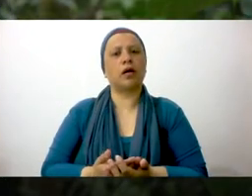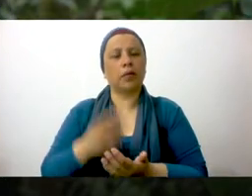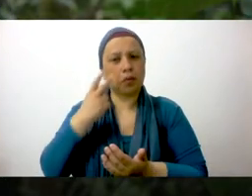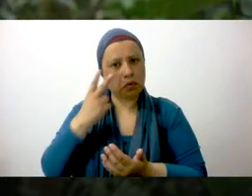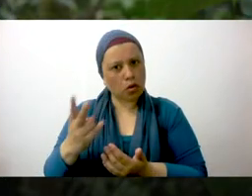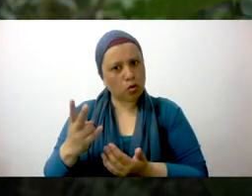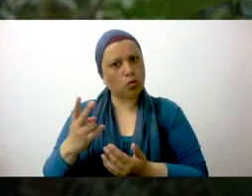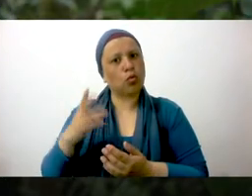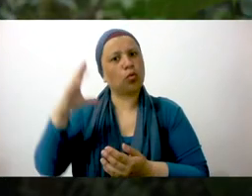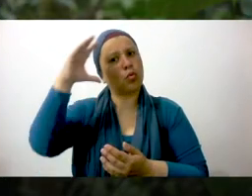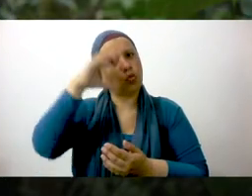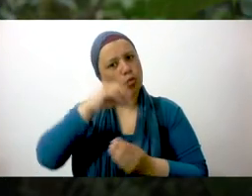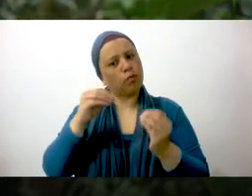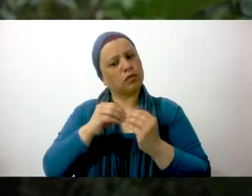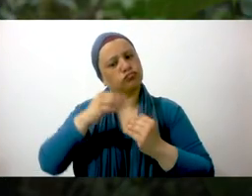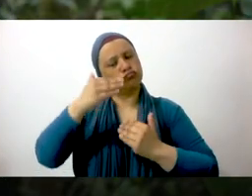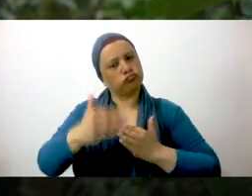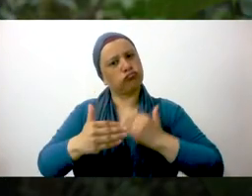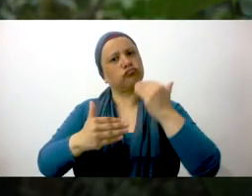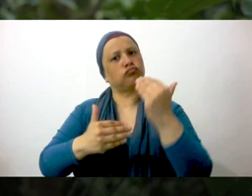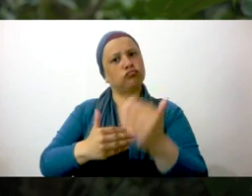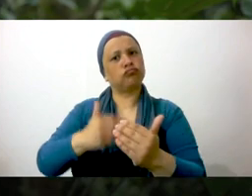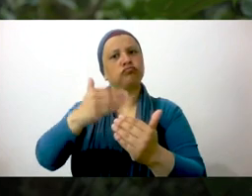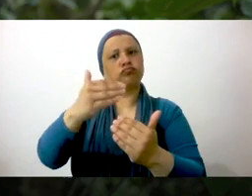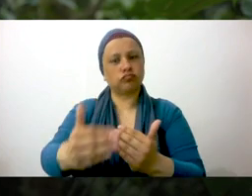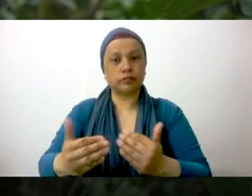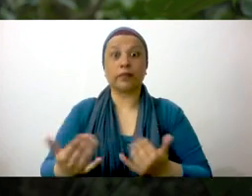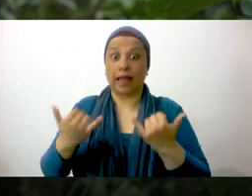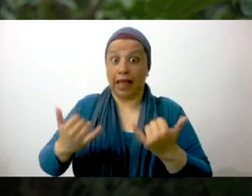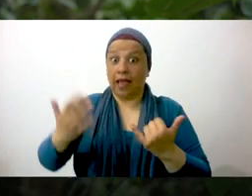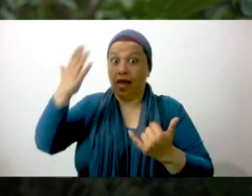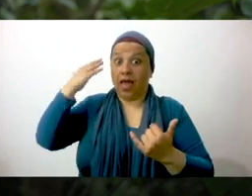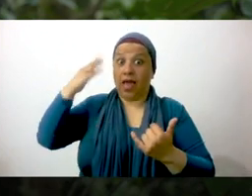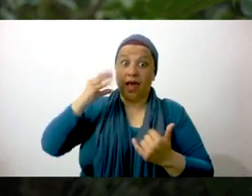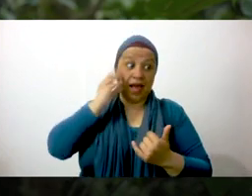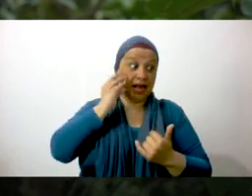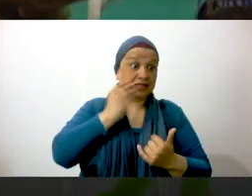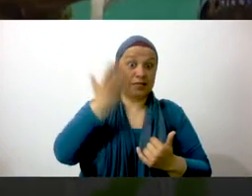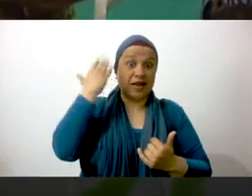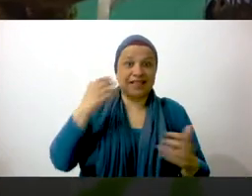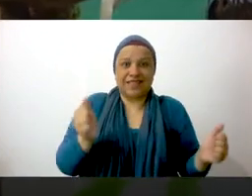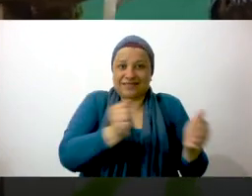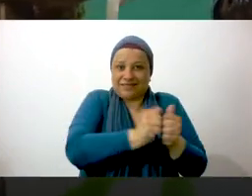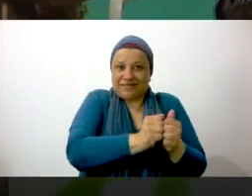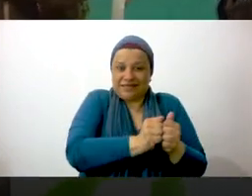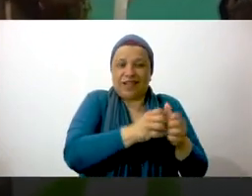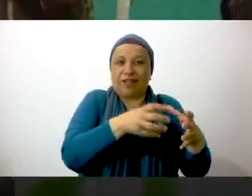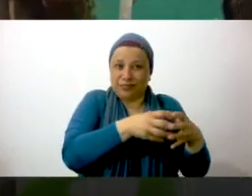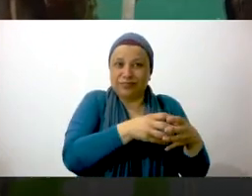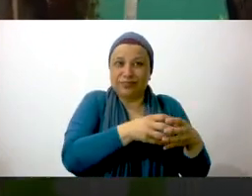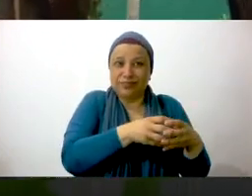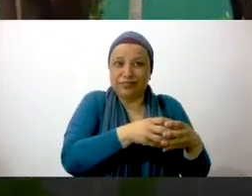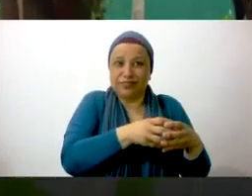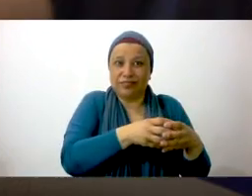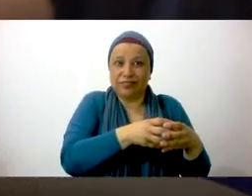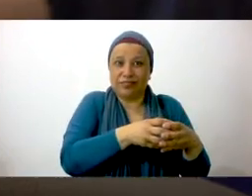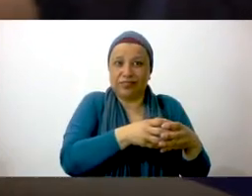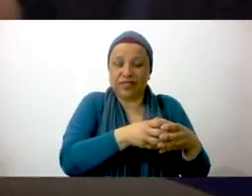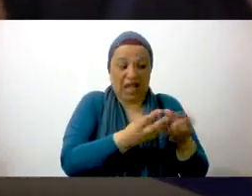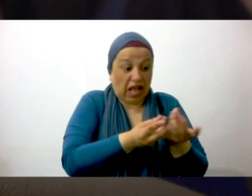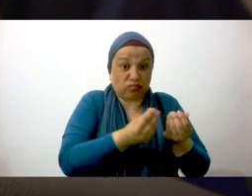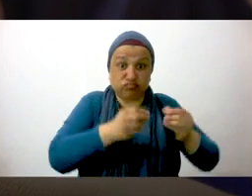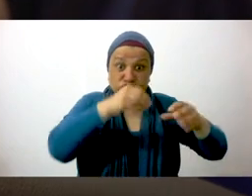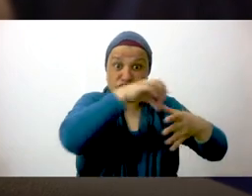entonces vinimos a ver etapas diferentes porque primero cuando trabajamos con lo nuestro,